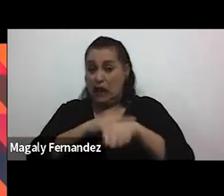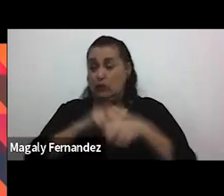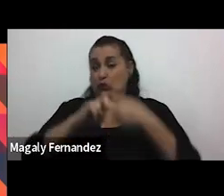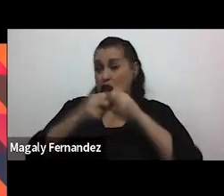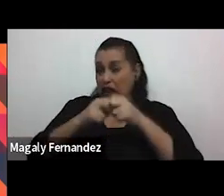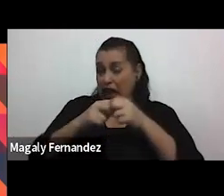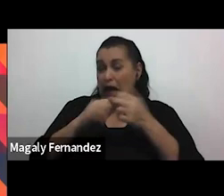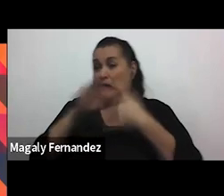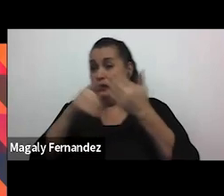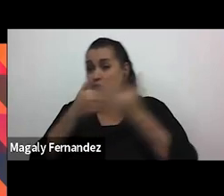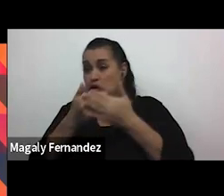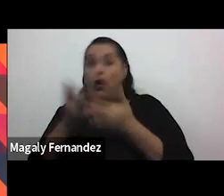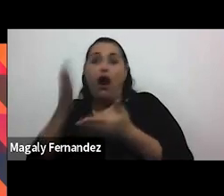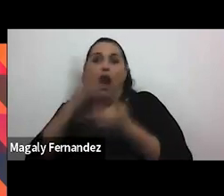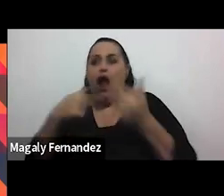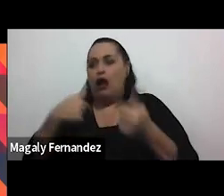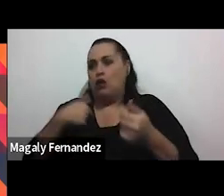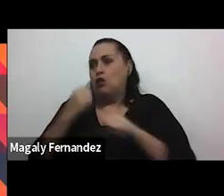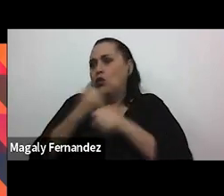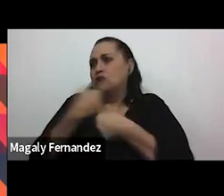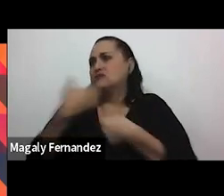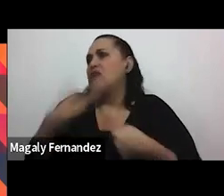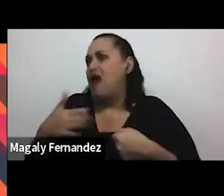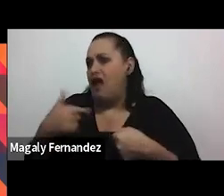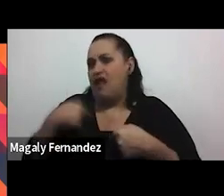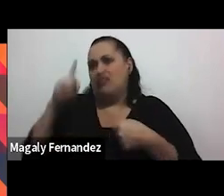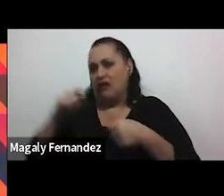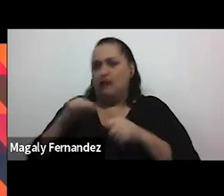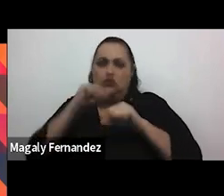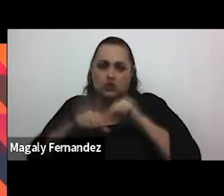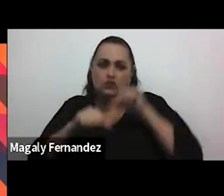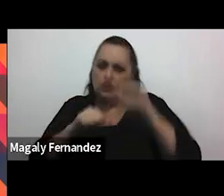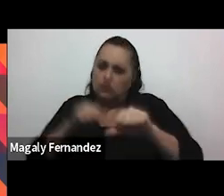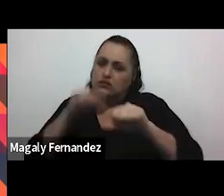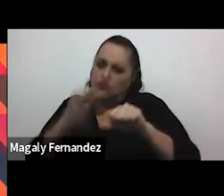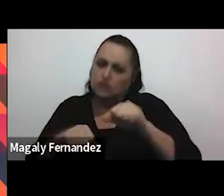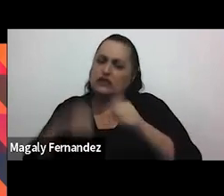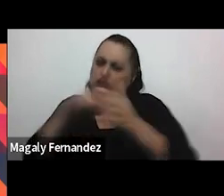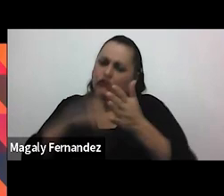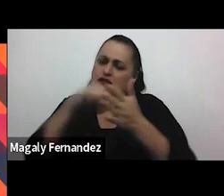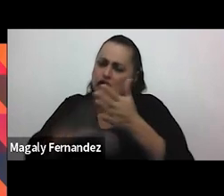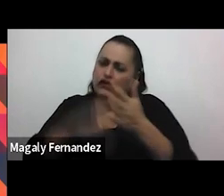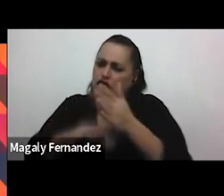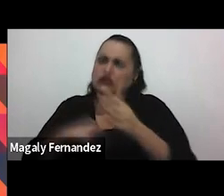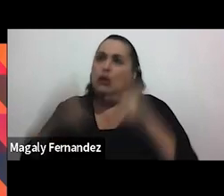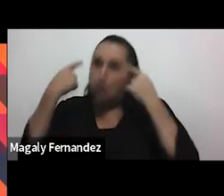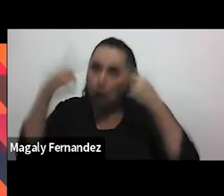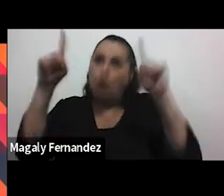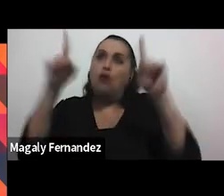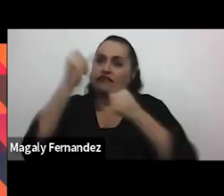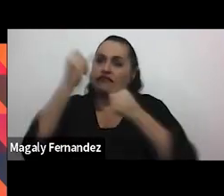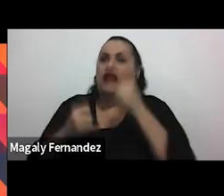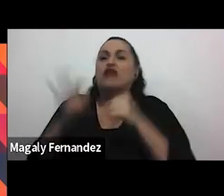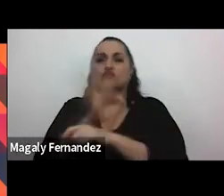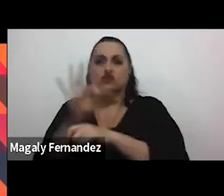movidas, es que algo estaremos haciendo mal y tenemos que luchar y luchar y esforzarnos para que al final funcione. Porque casi